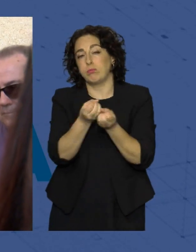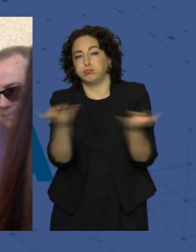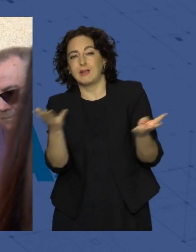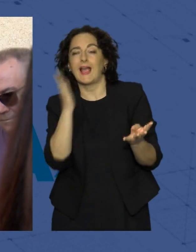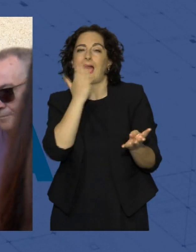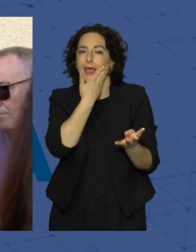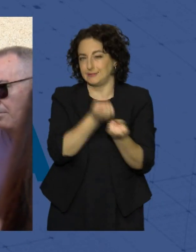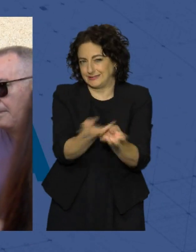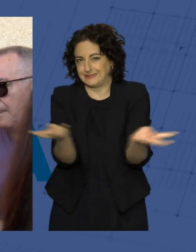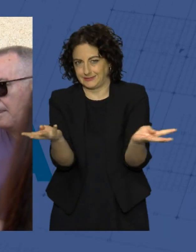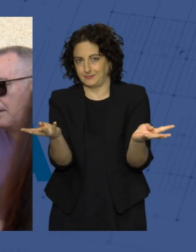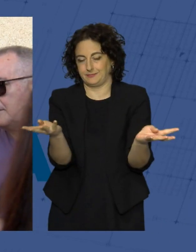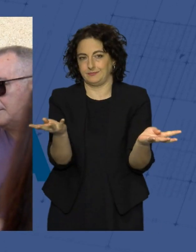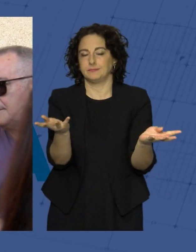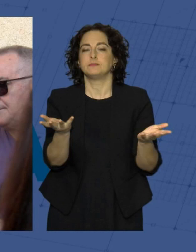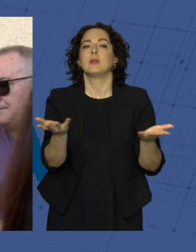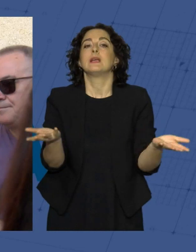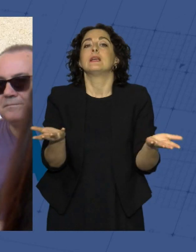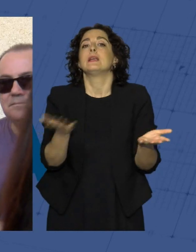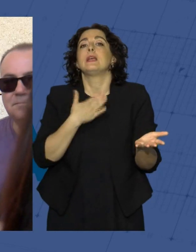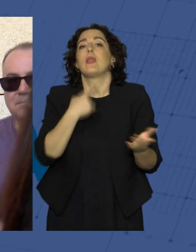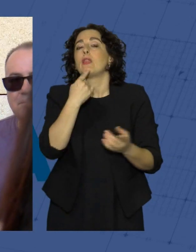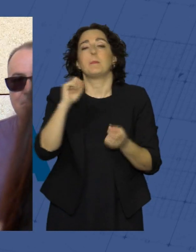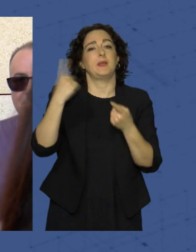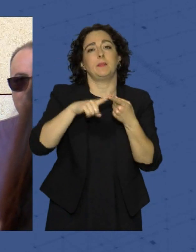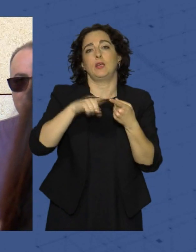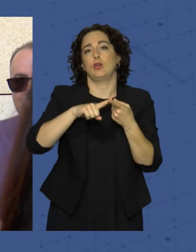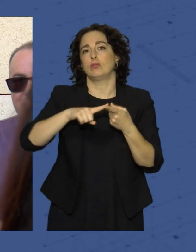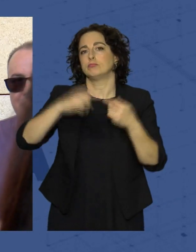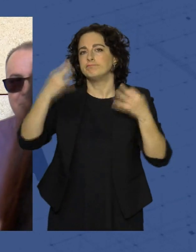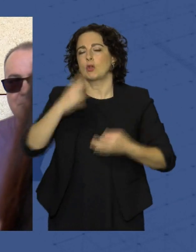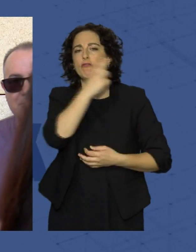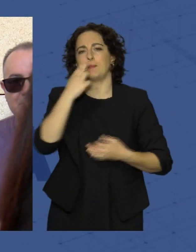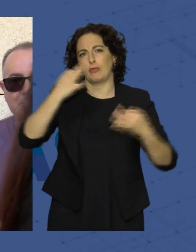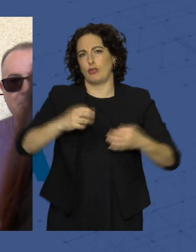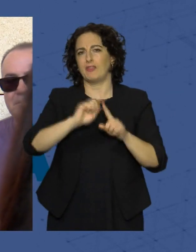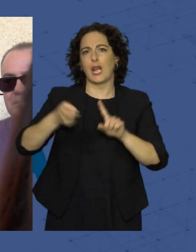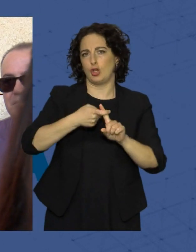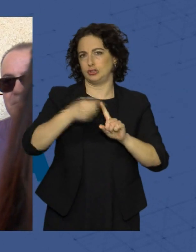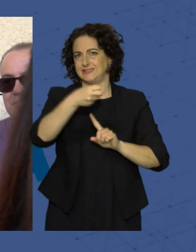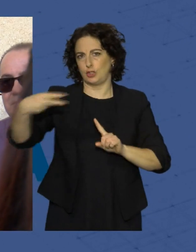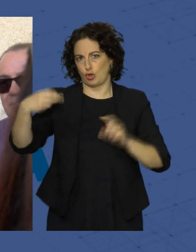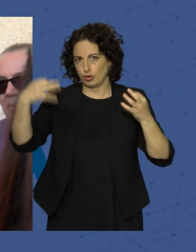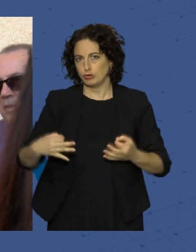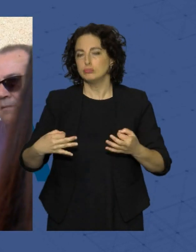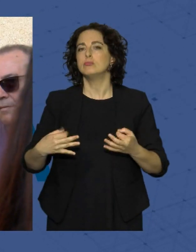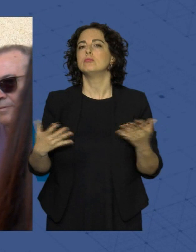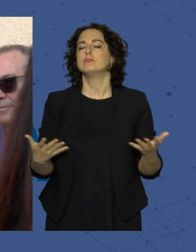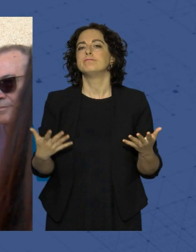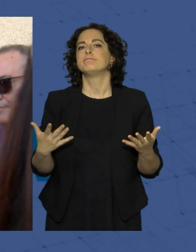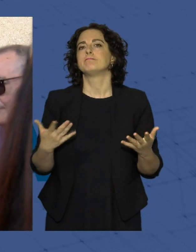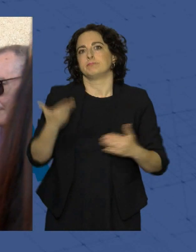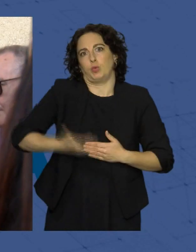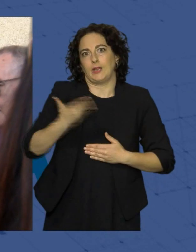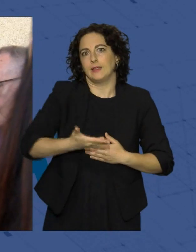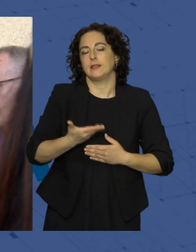habéis visto recogido en otros sitios. Con lo cual lo primero es siempre la confirmación diagnóstica. Un diagnóstico es un diagnóstico de mucho peso y que va